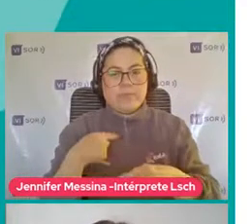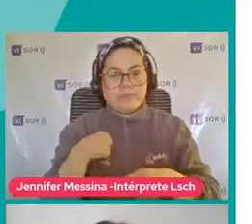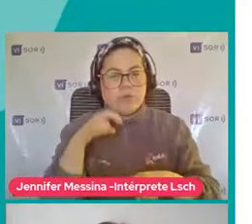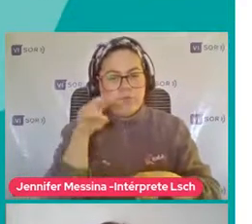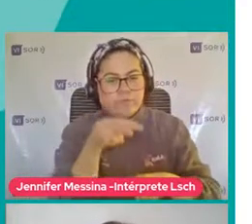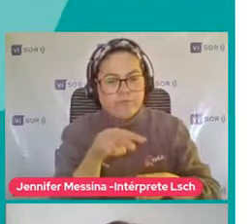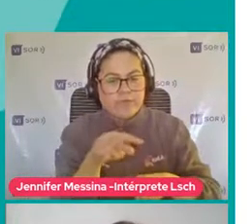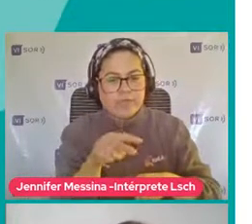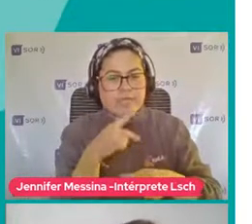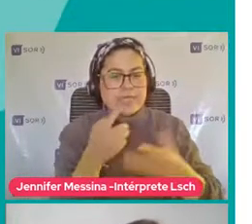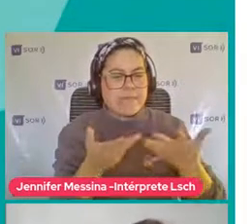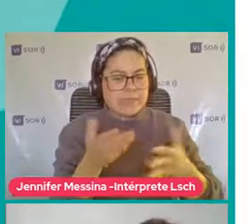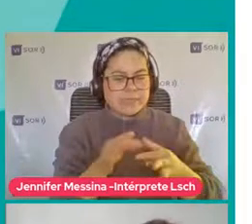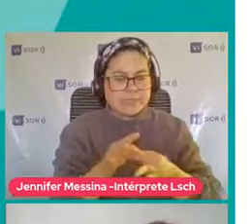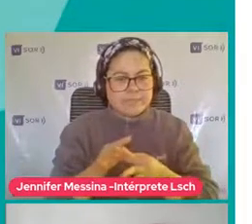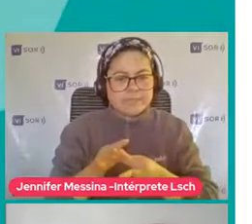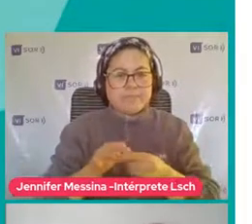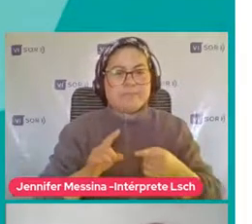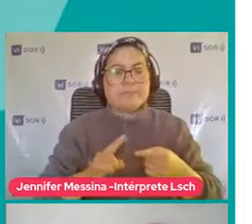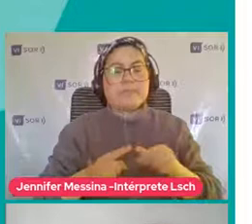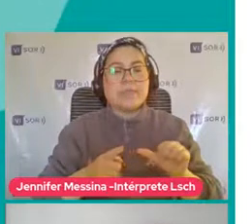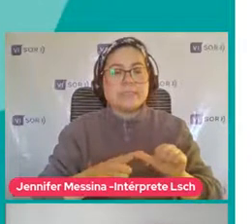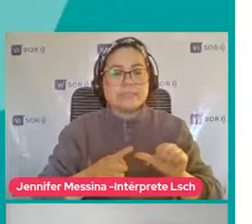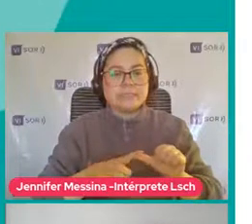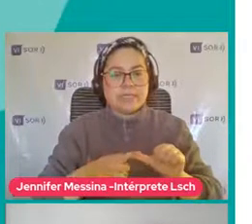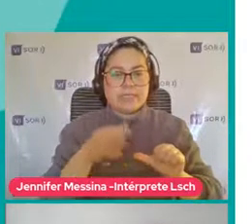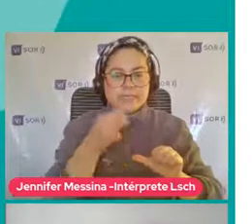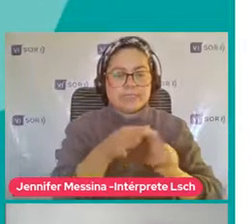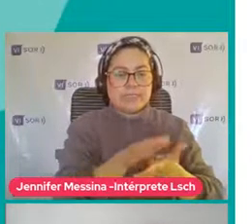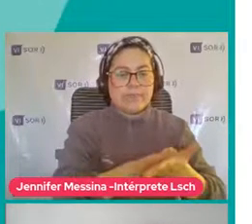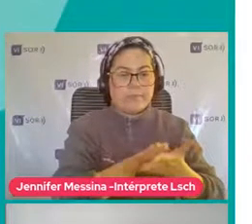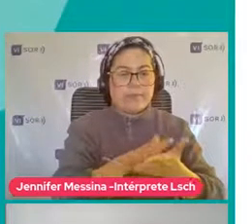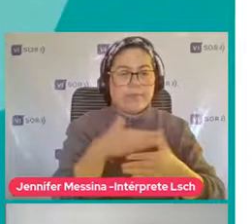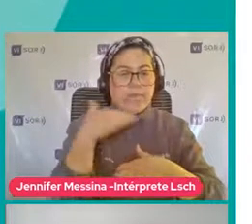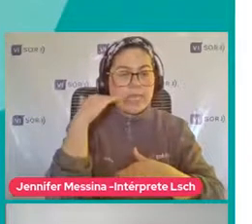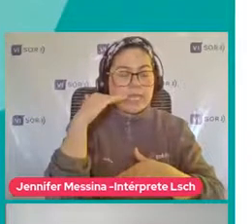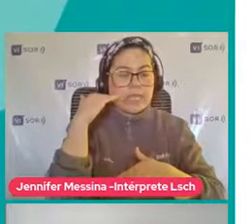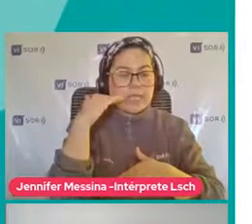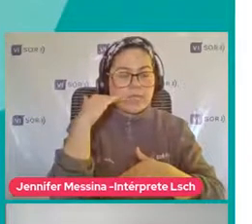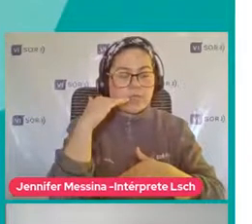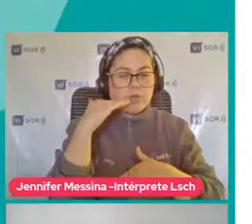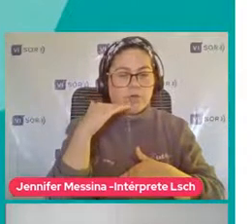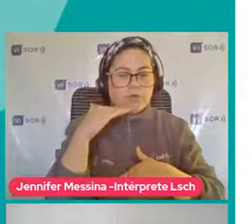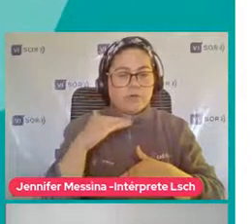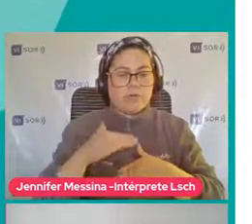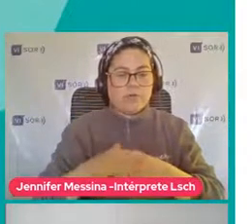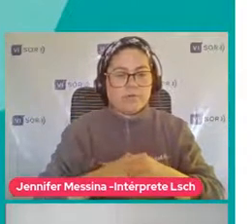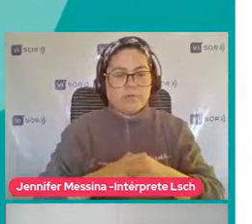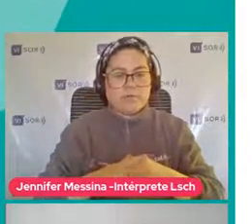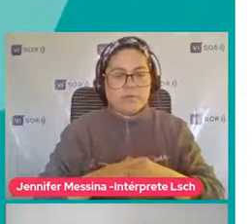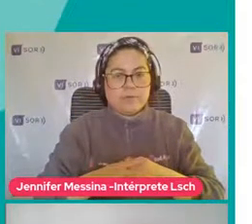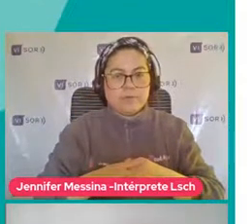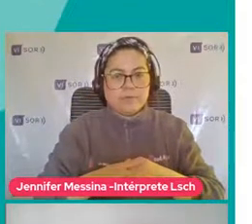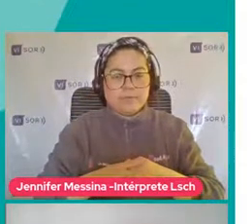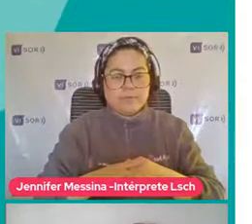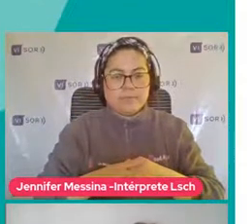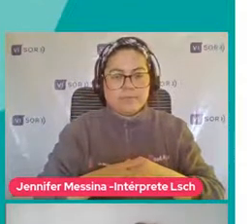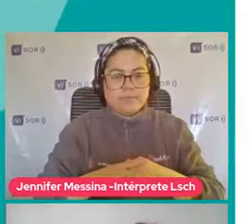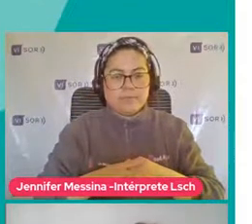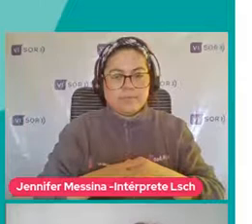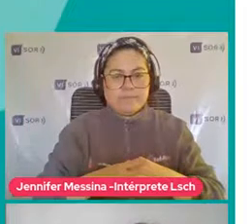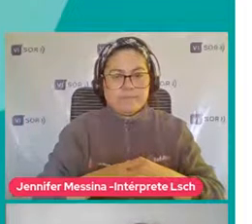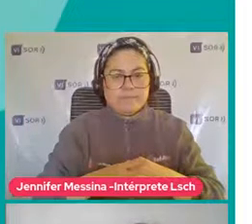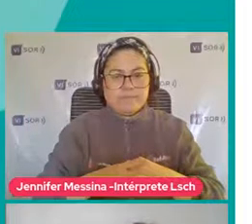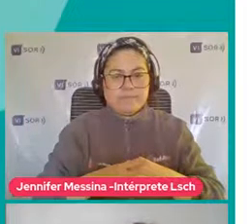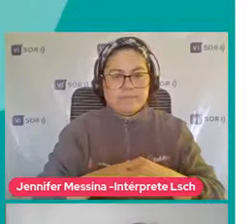conductas? Aquí por ejemplo Dice Si es que el niño Apunta Y ojo aquí Porque hay que ser Un poquito específica Pero no es nada Del otro